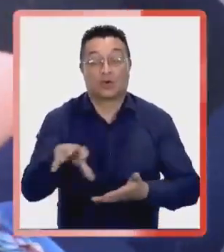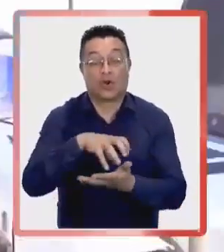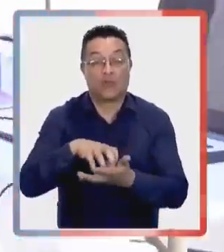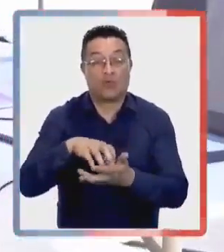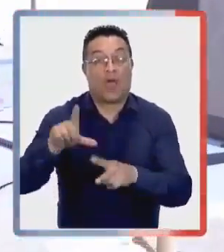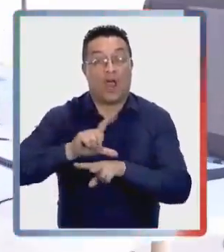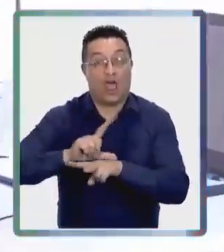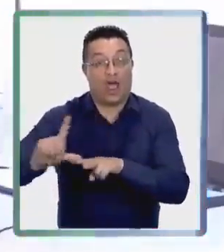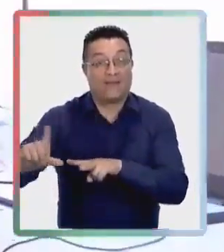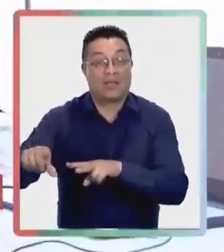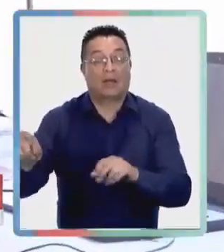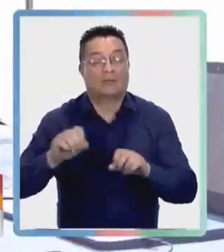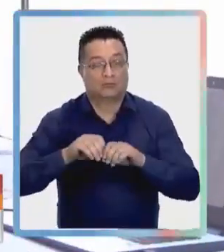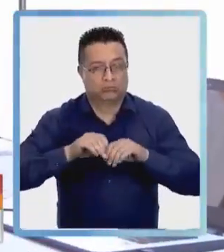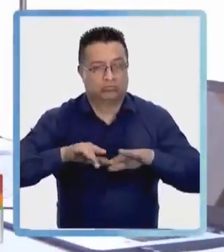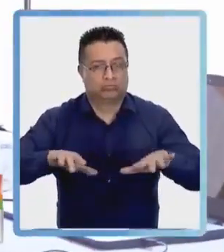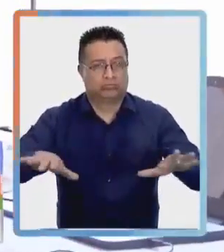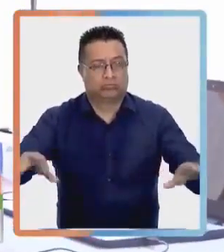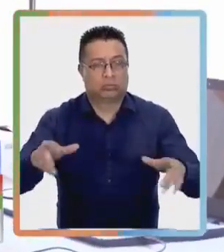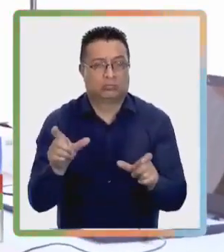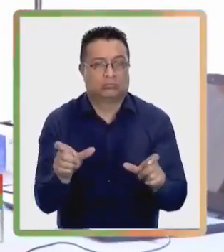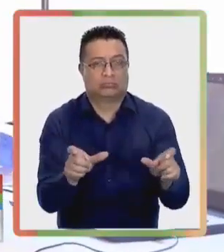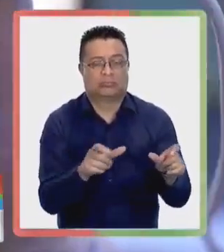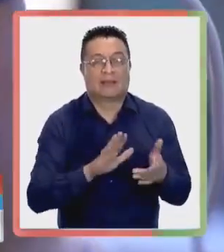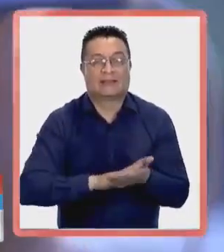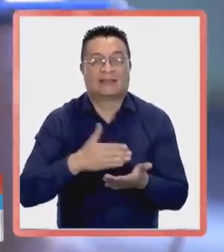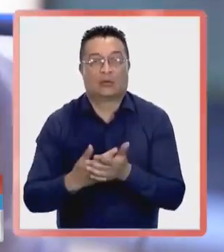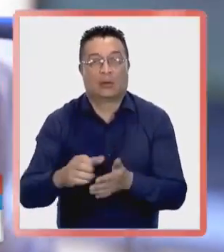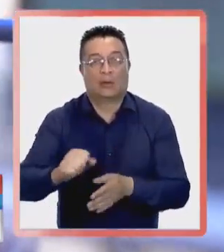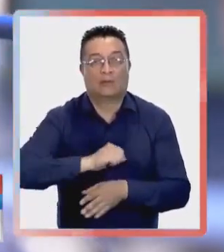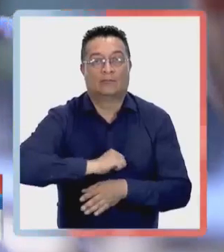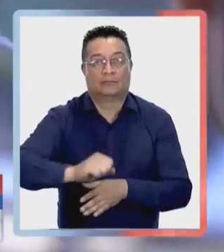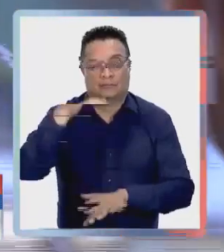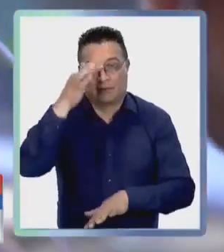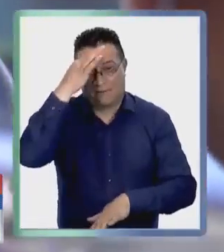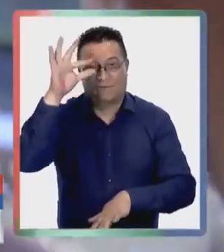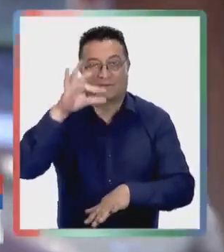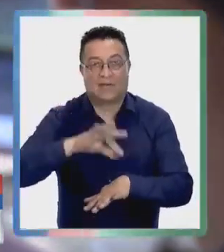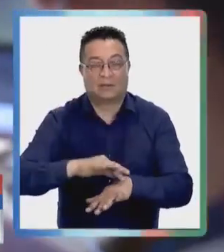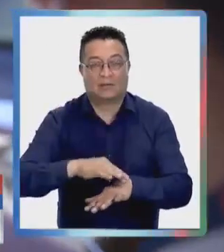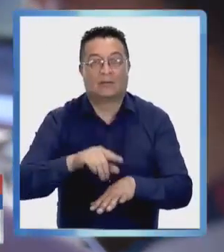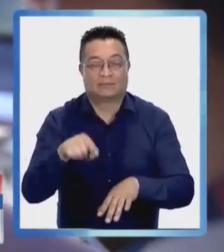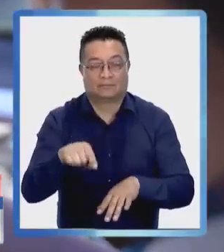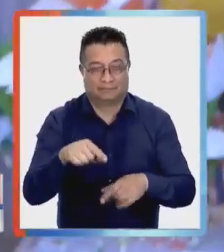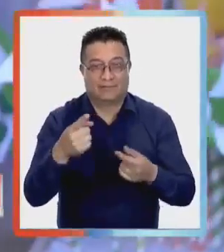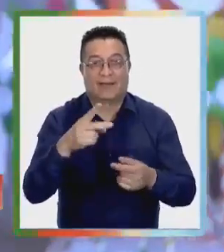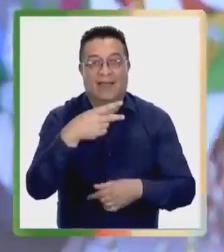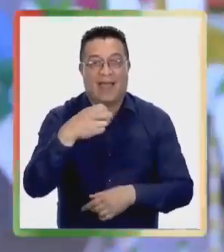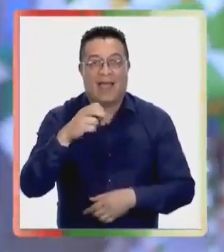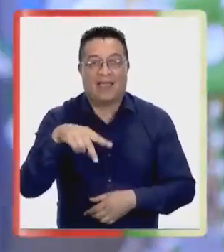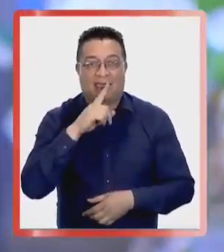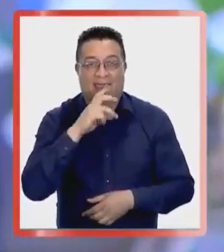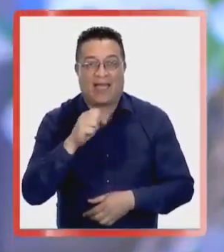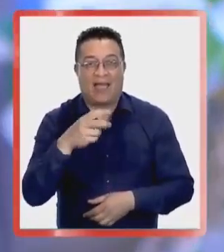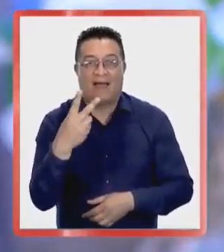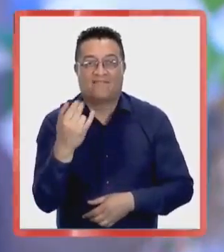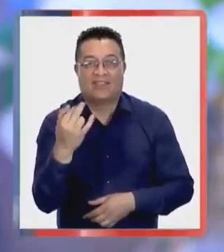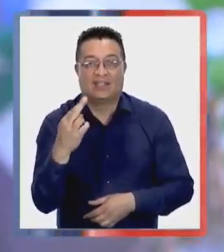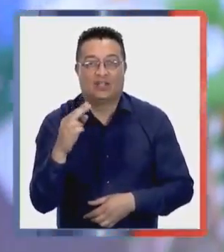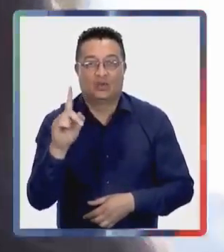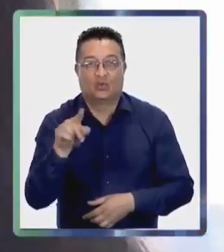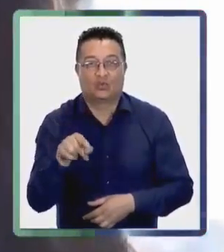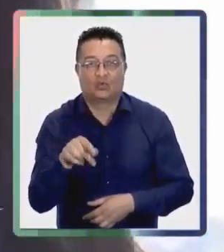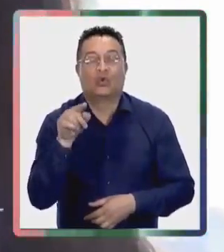la comuna de Longaví se desplegó un operativo de salud para prevenir enfermedades de temporada como el antivirus y atender